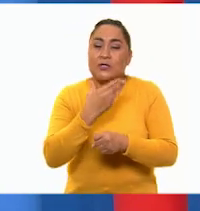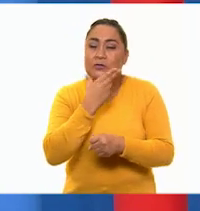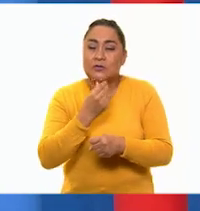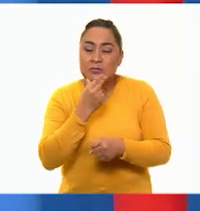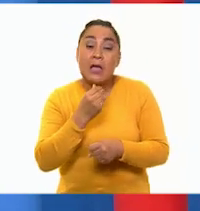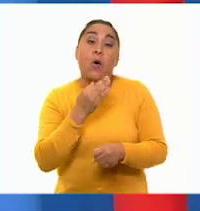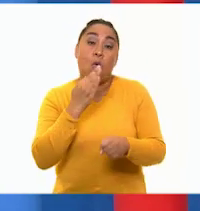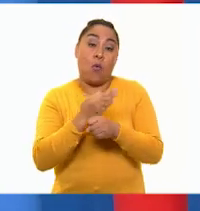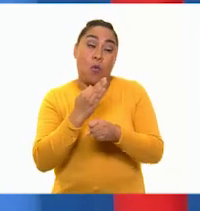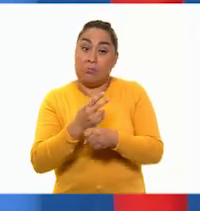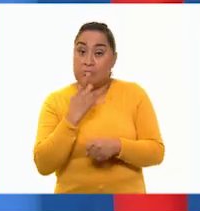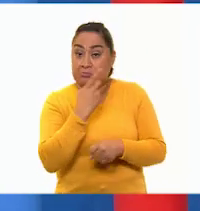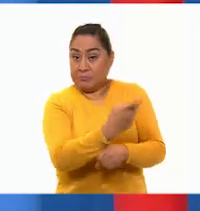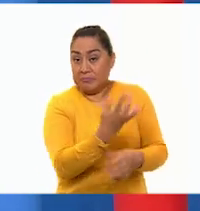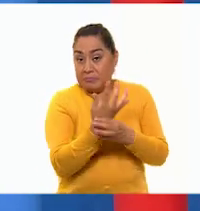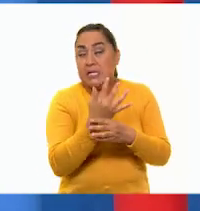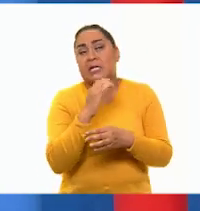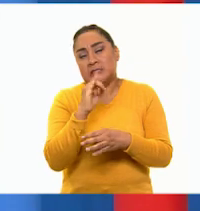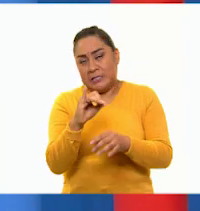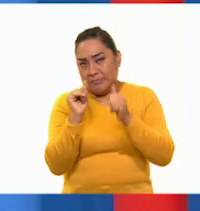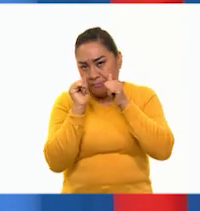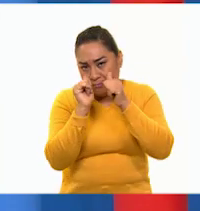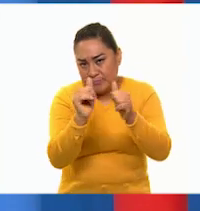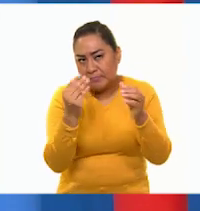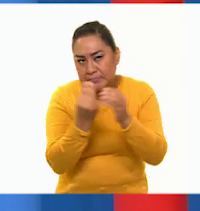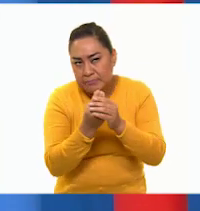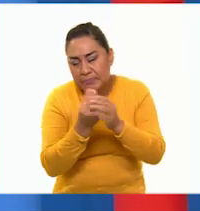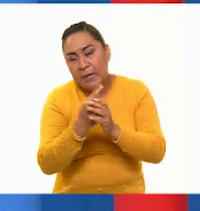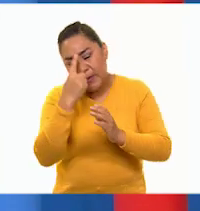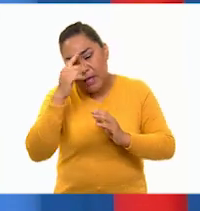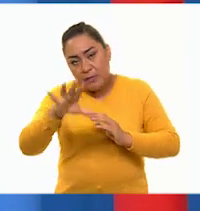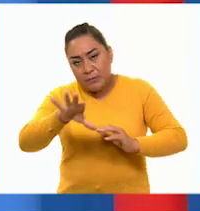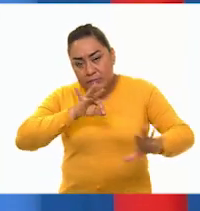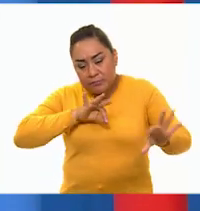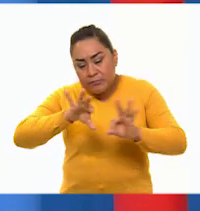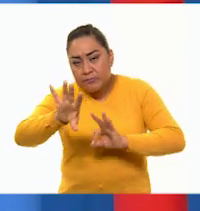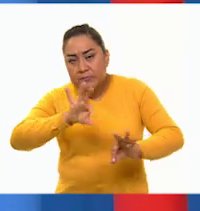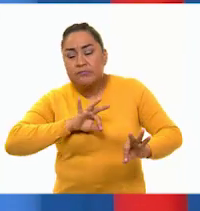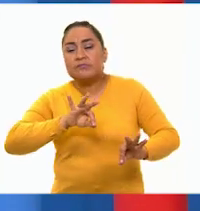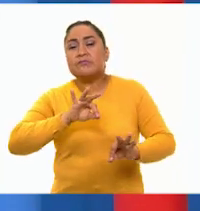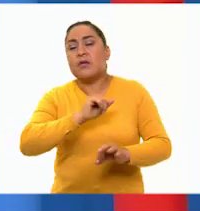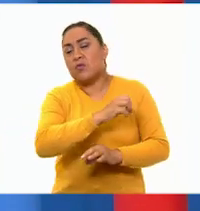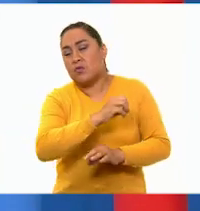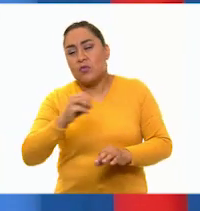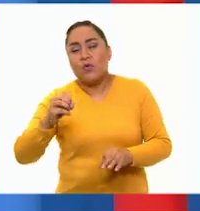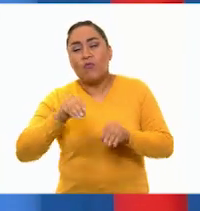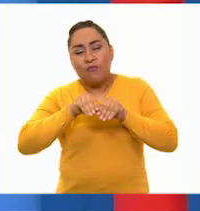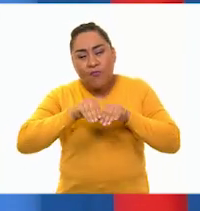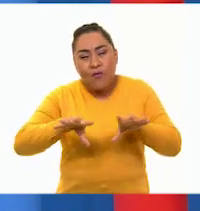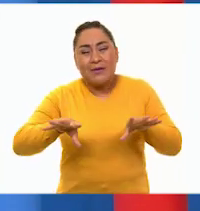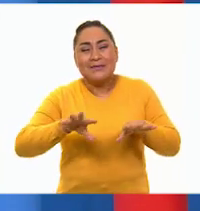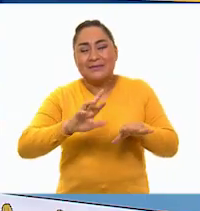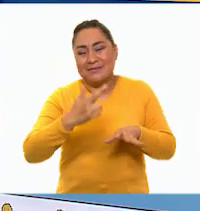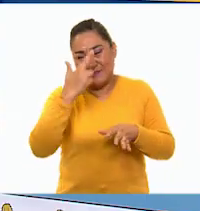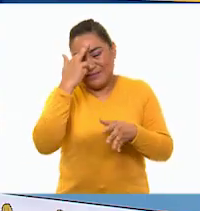lo que hagamos en la sesión para seleccionar, organizar la información que le ayude a escribir su retrato.